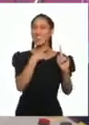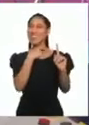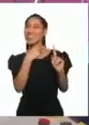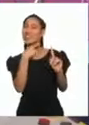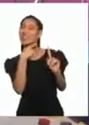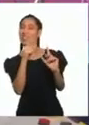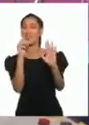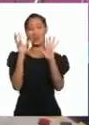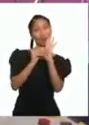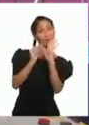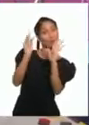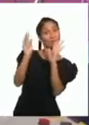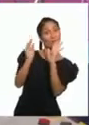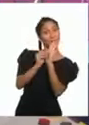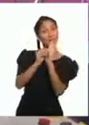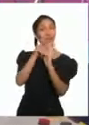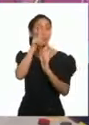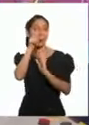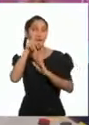cantar de los pájaros.